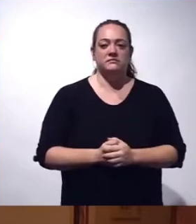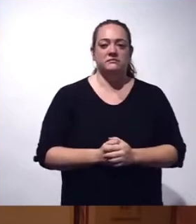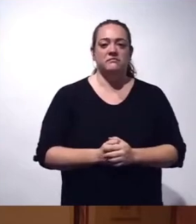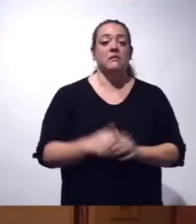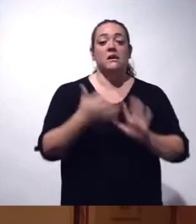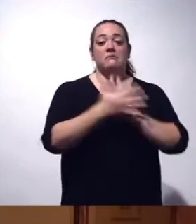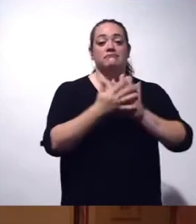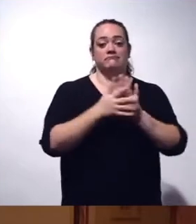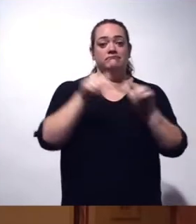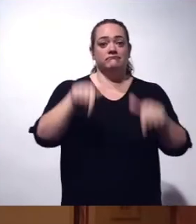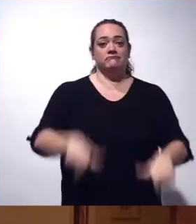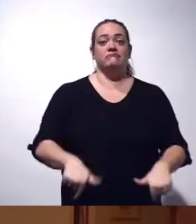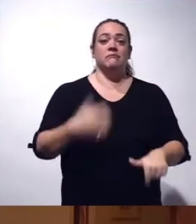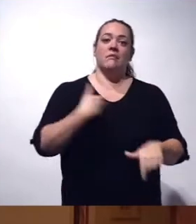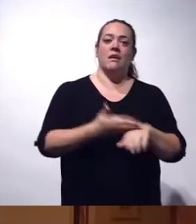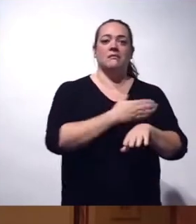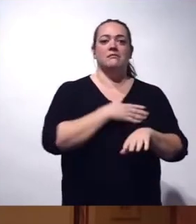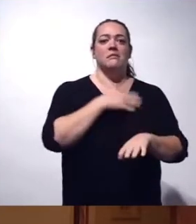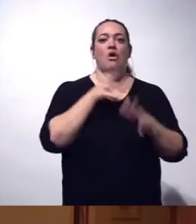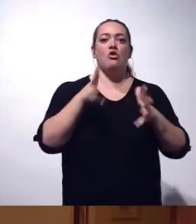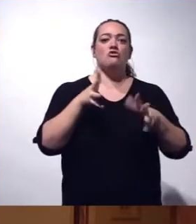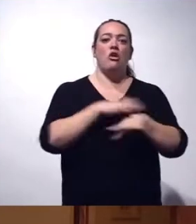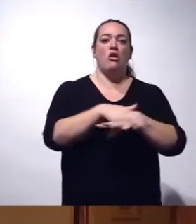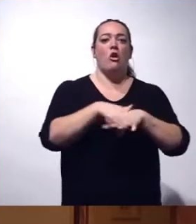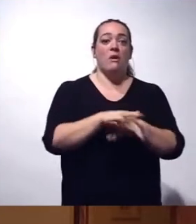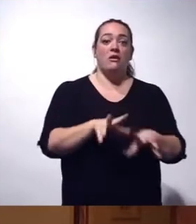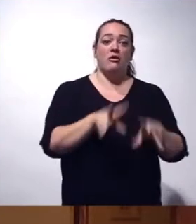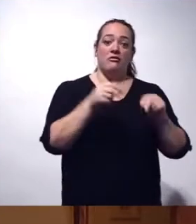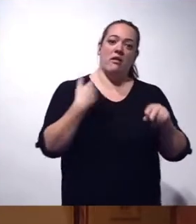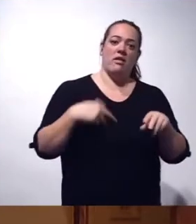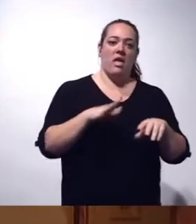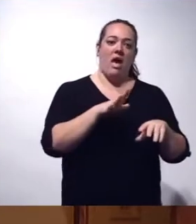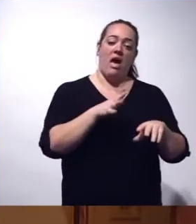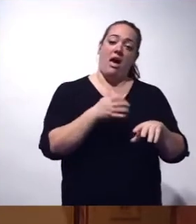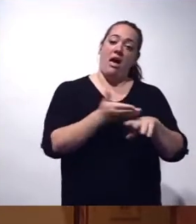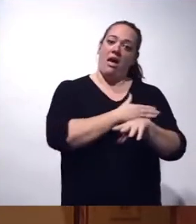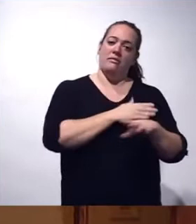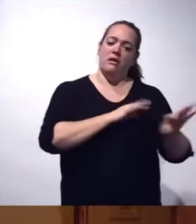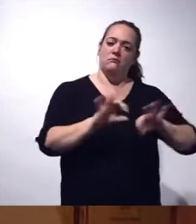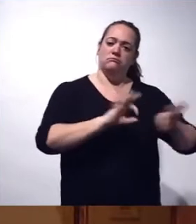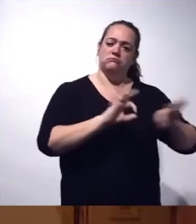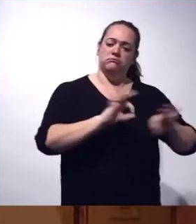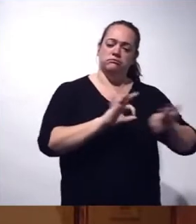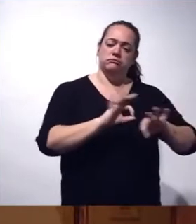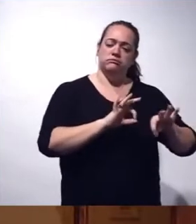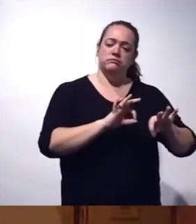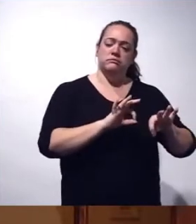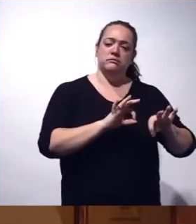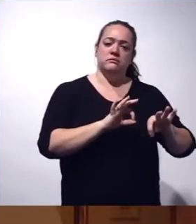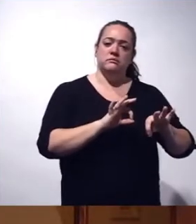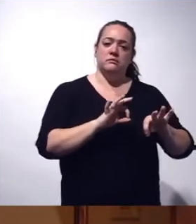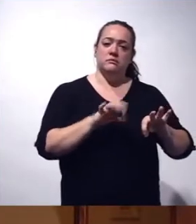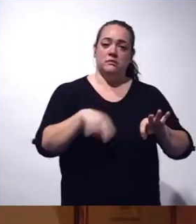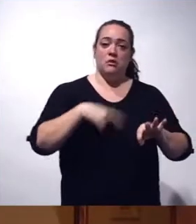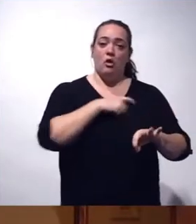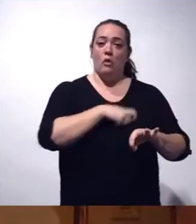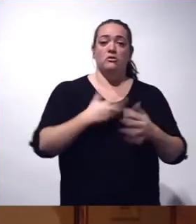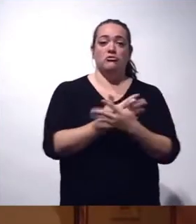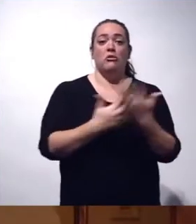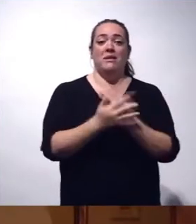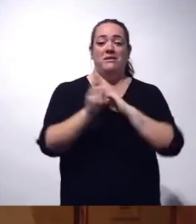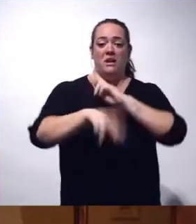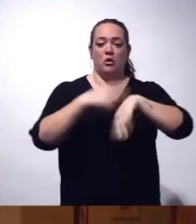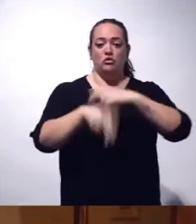Comparezco tras acabar el Consejo de Gobierno que teníamos previsto realizar antes de la Comisión Mixta de